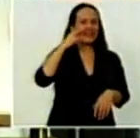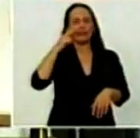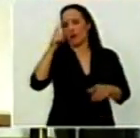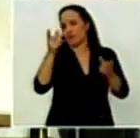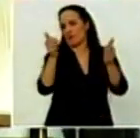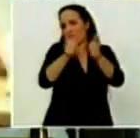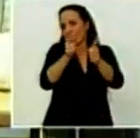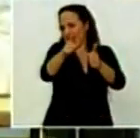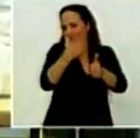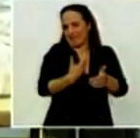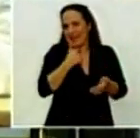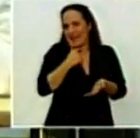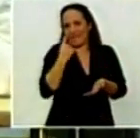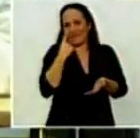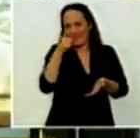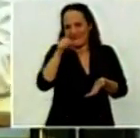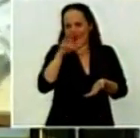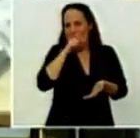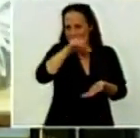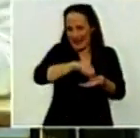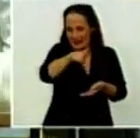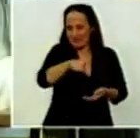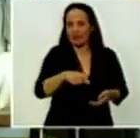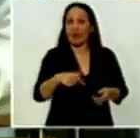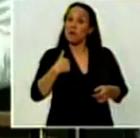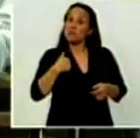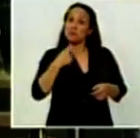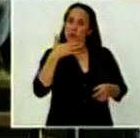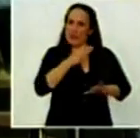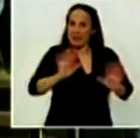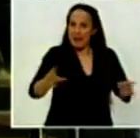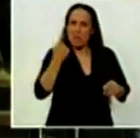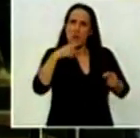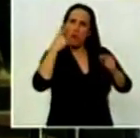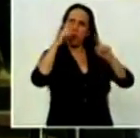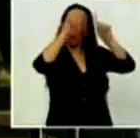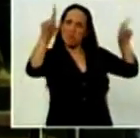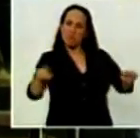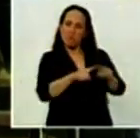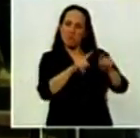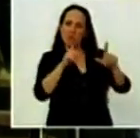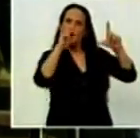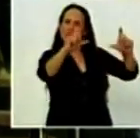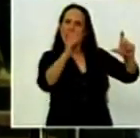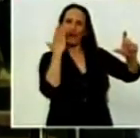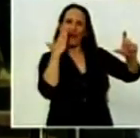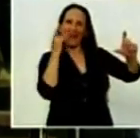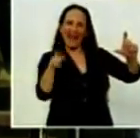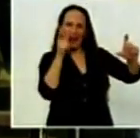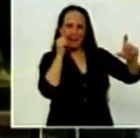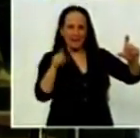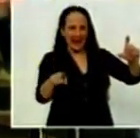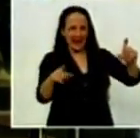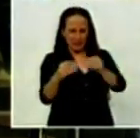pero había visto el afiche con la cara del papá de mis amigas